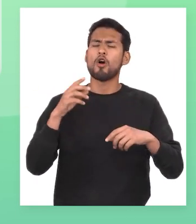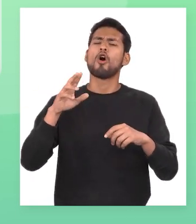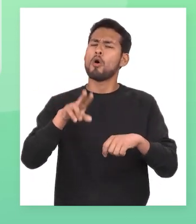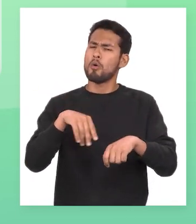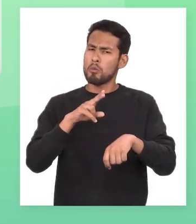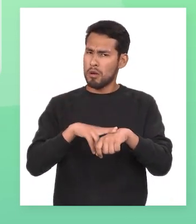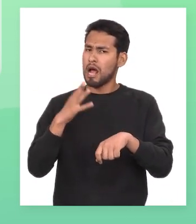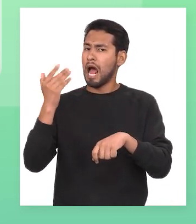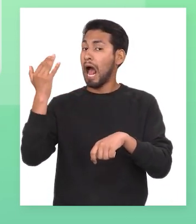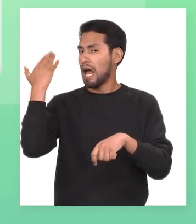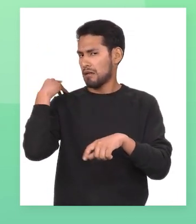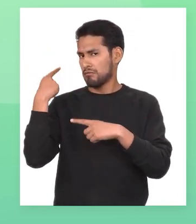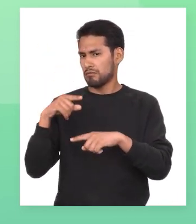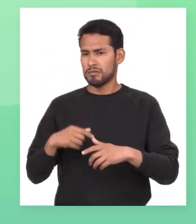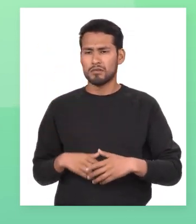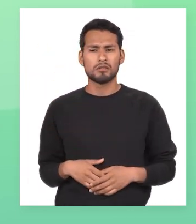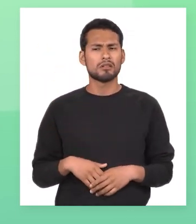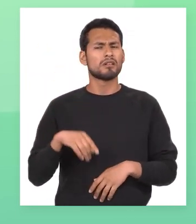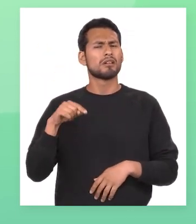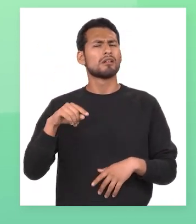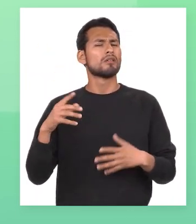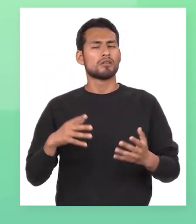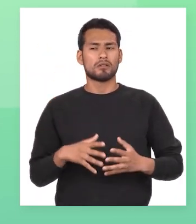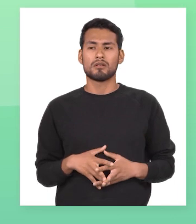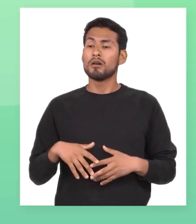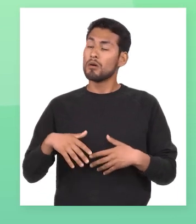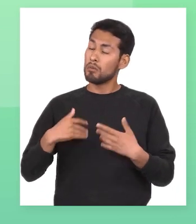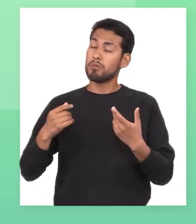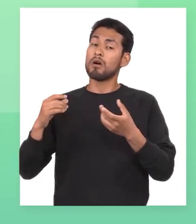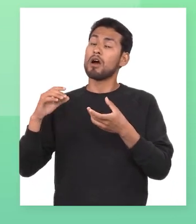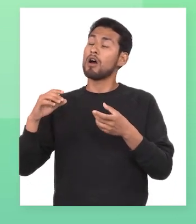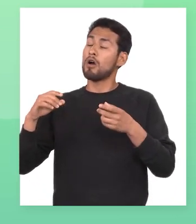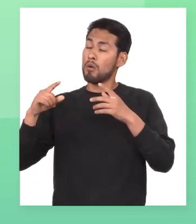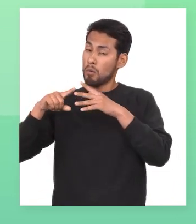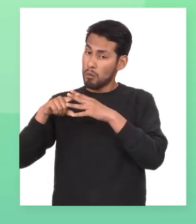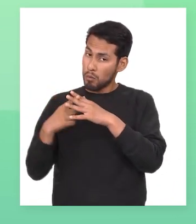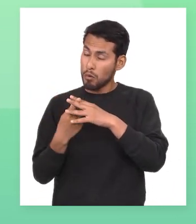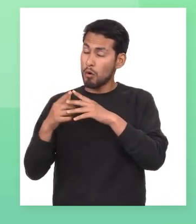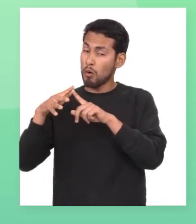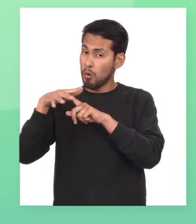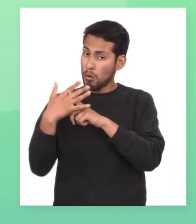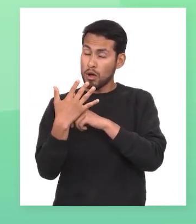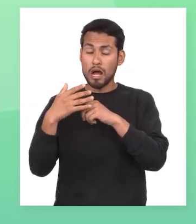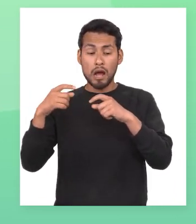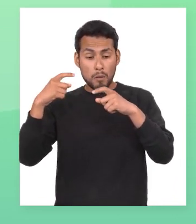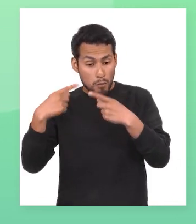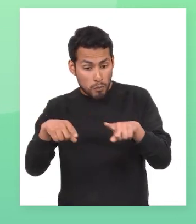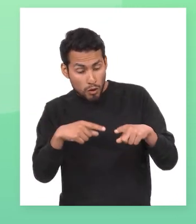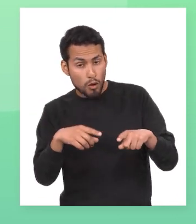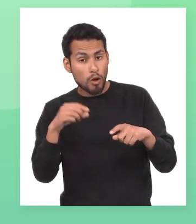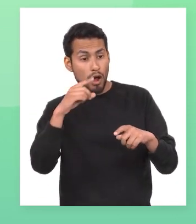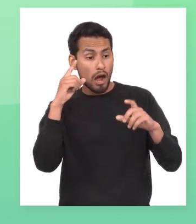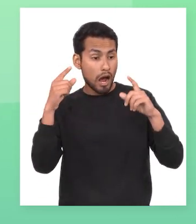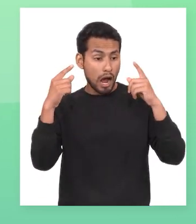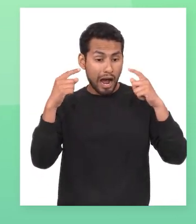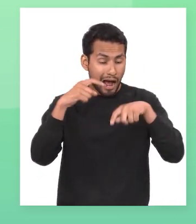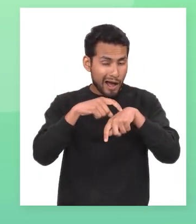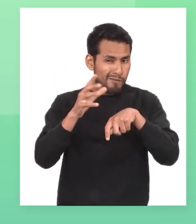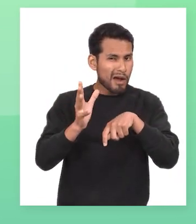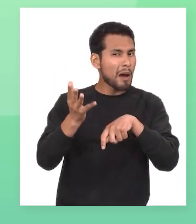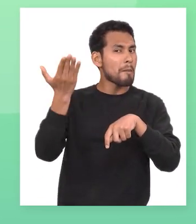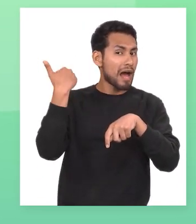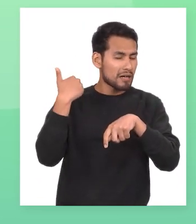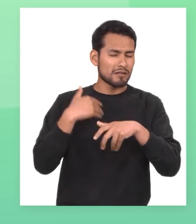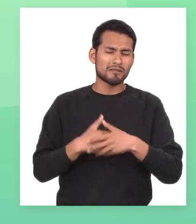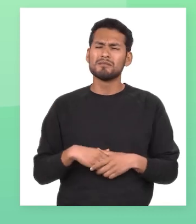anteriormente En este caso empleamos este recurso al describir una situación, un momento, una escena o un objeto en